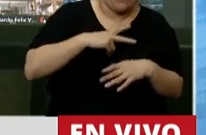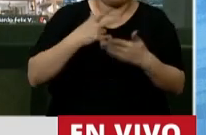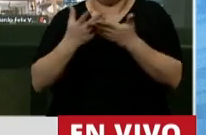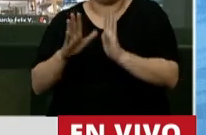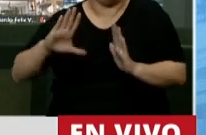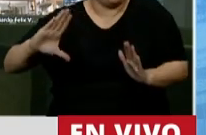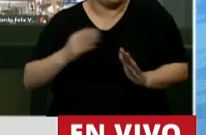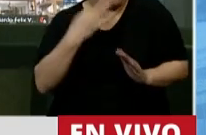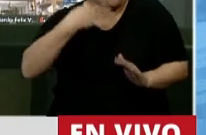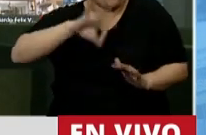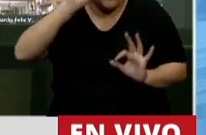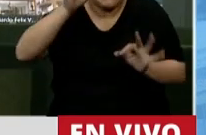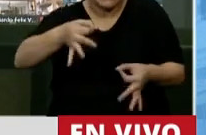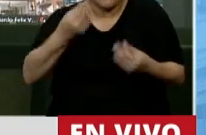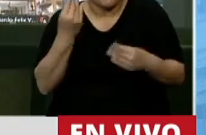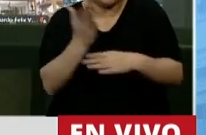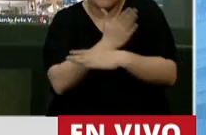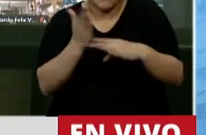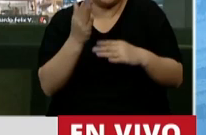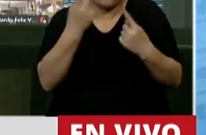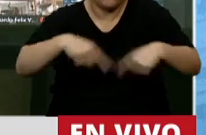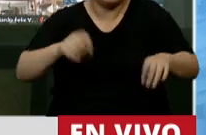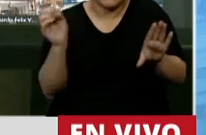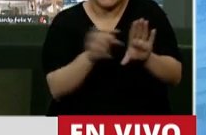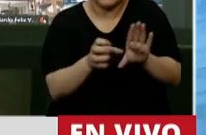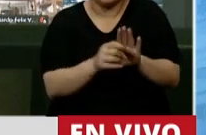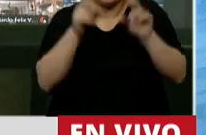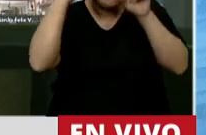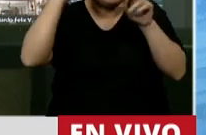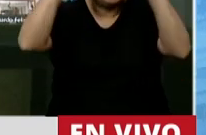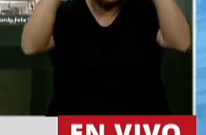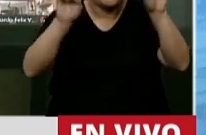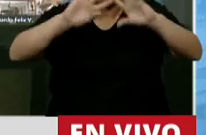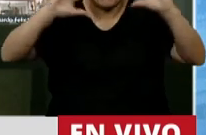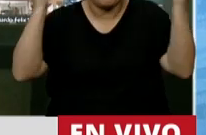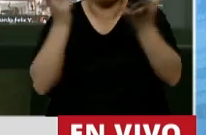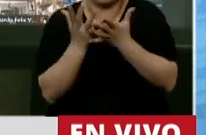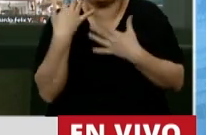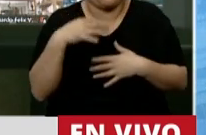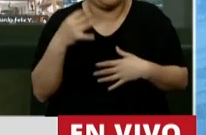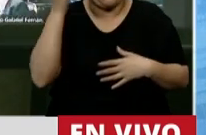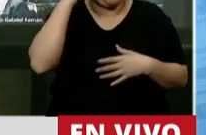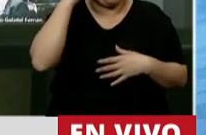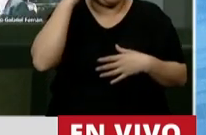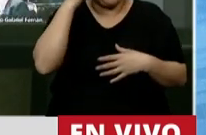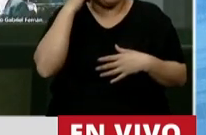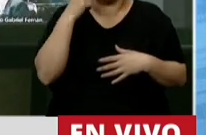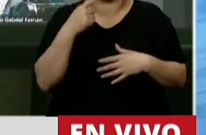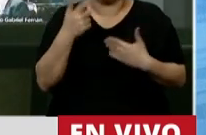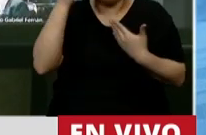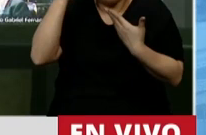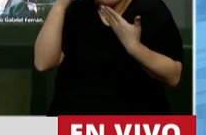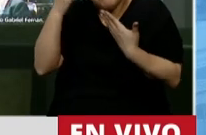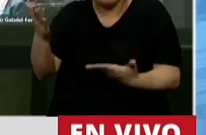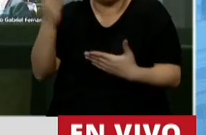también, el que tenga la cuestión ambiental en la cabeza. Cierro, Presidente. Reivindicamos a Yolanda,